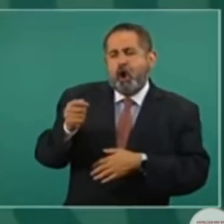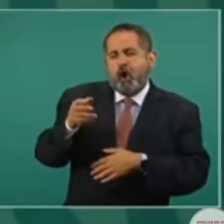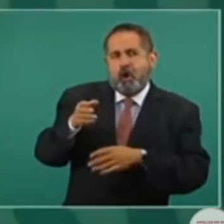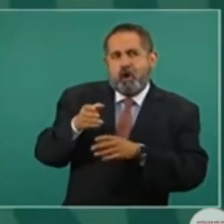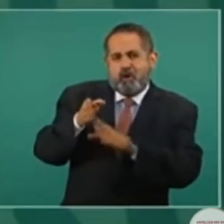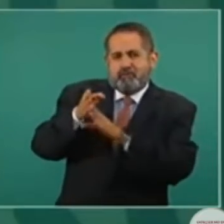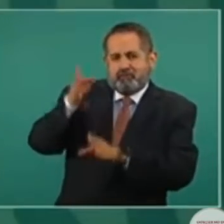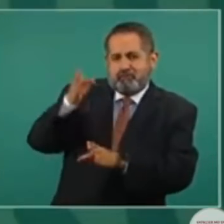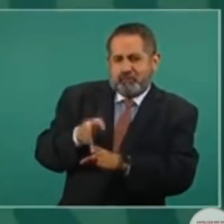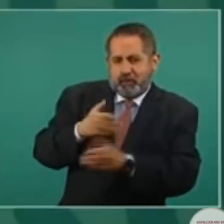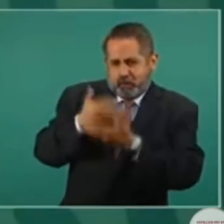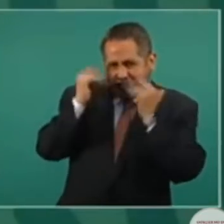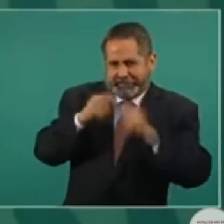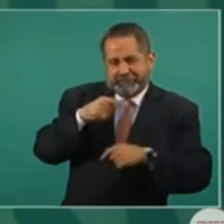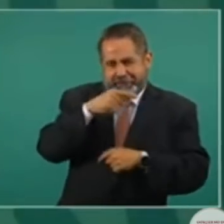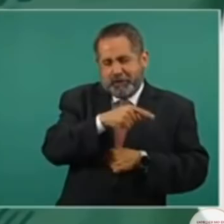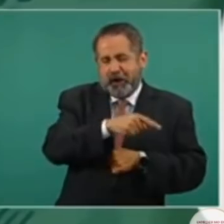en automático